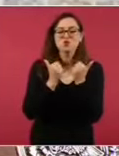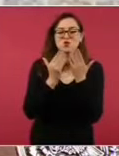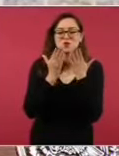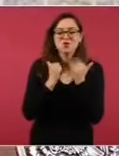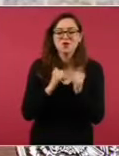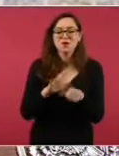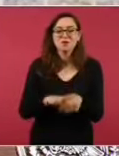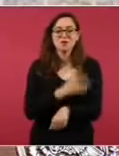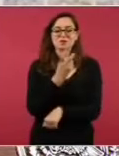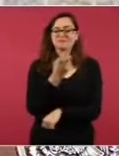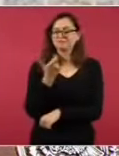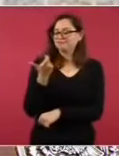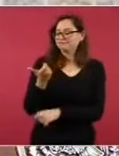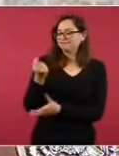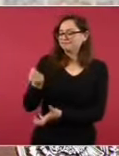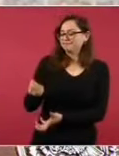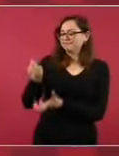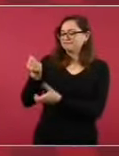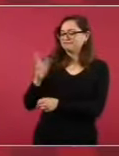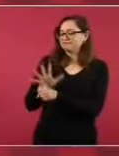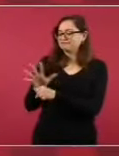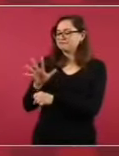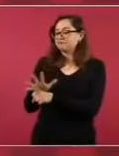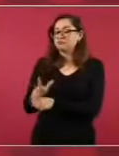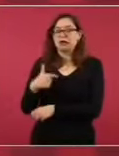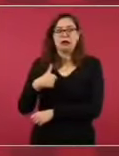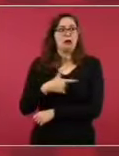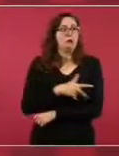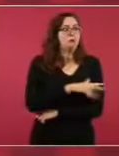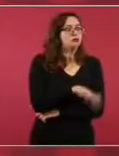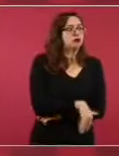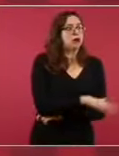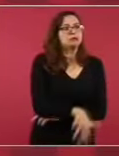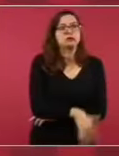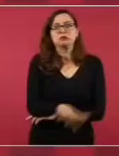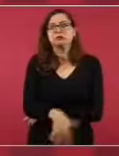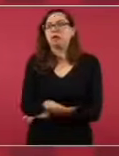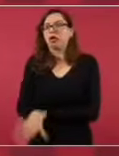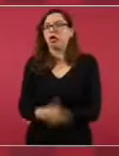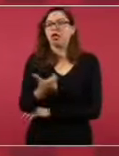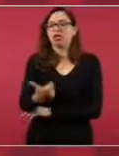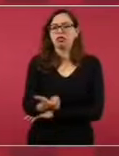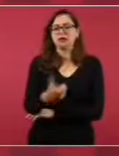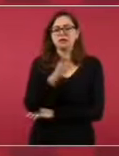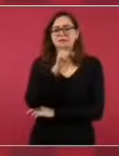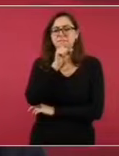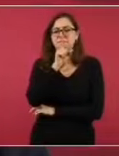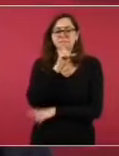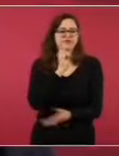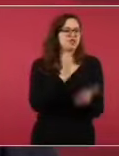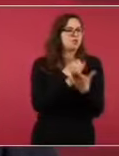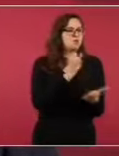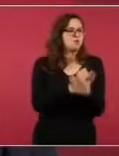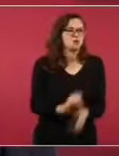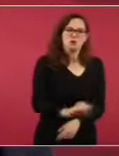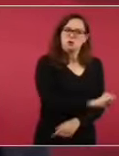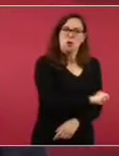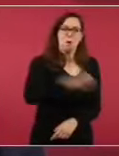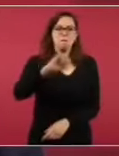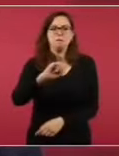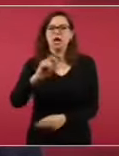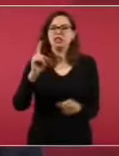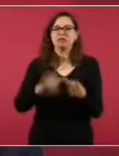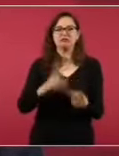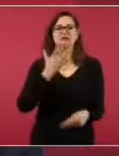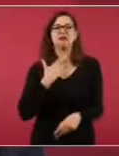No hay que andar bolseando como lo hacían antes, aumentando impuestos con